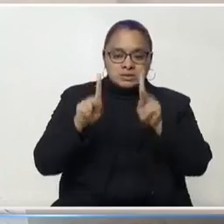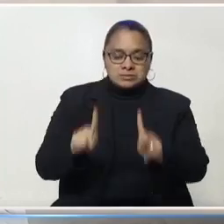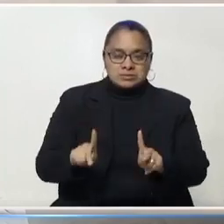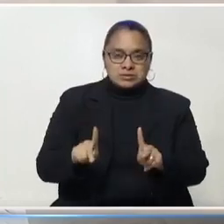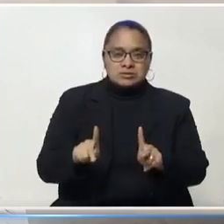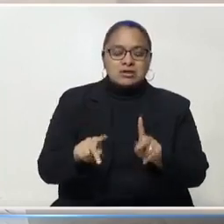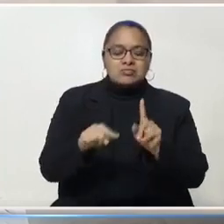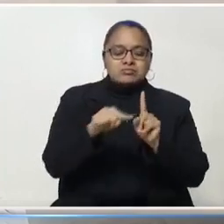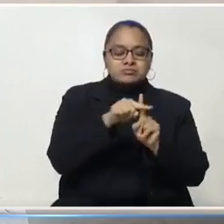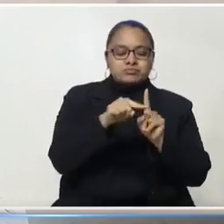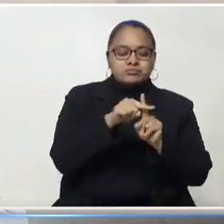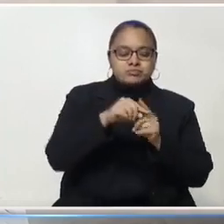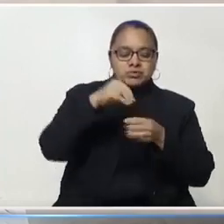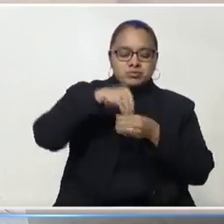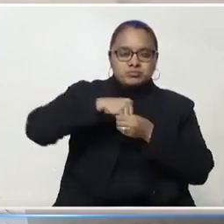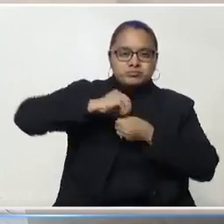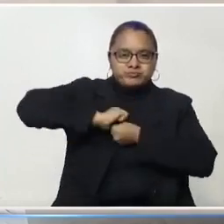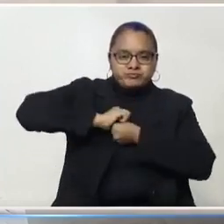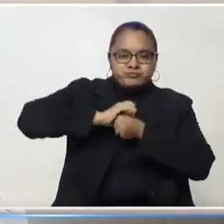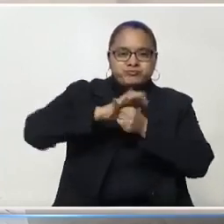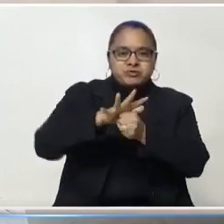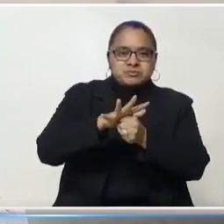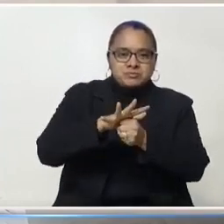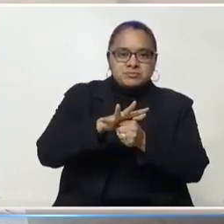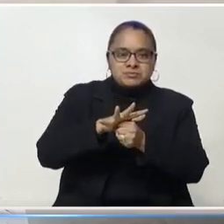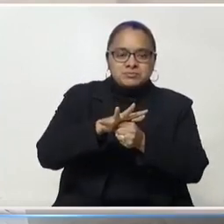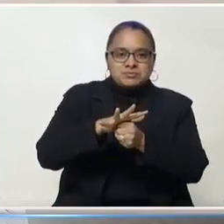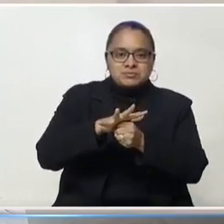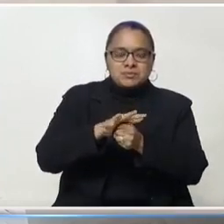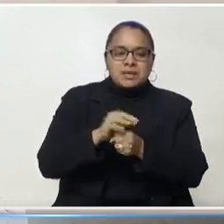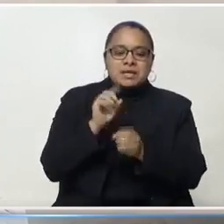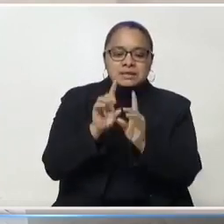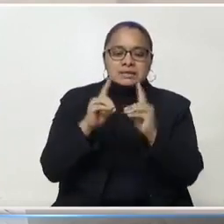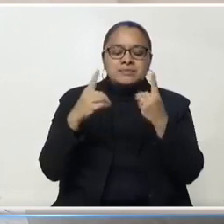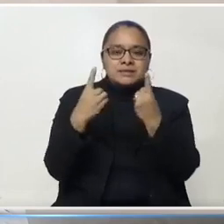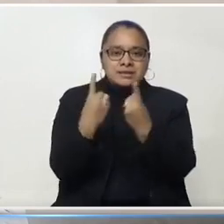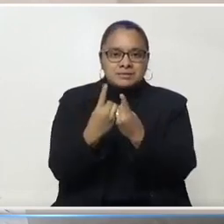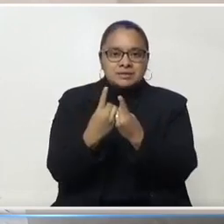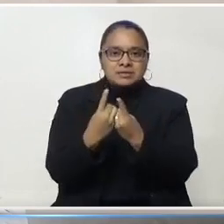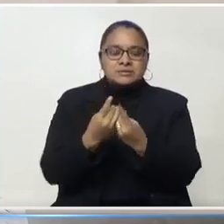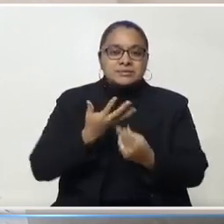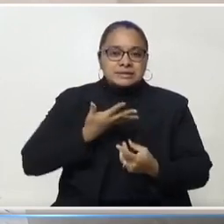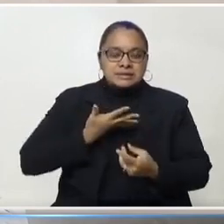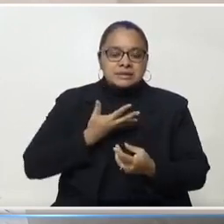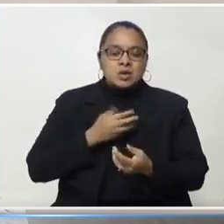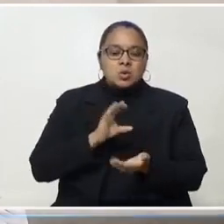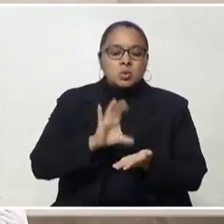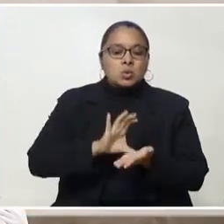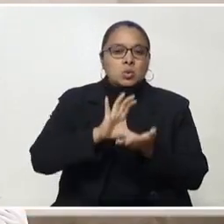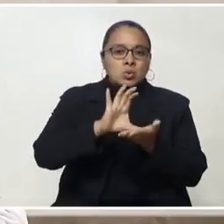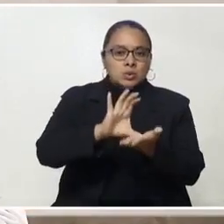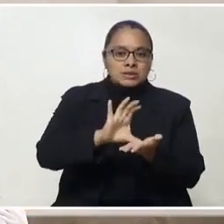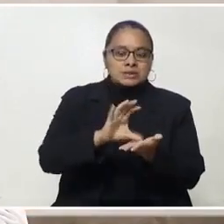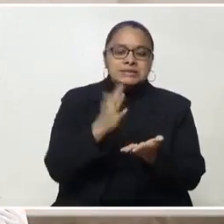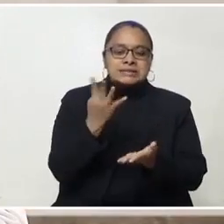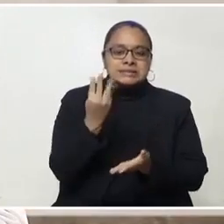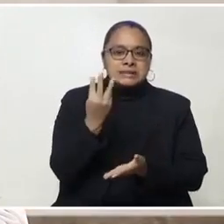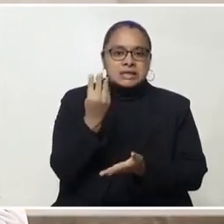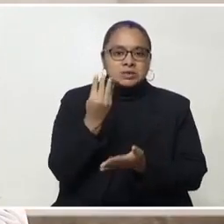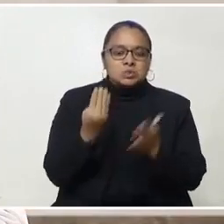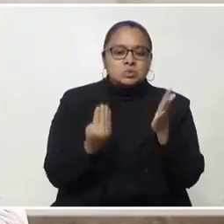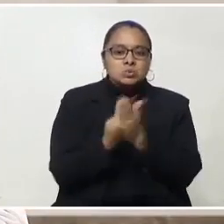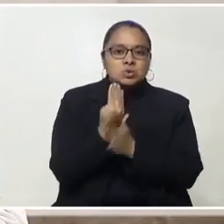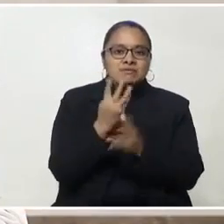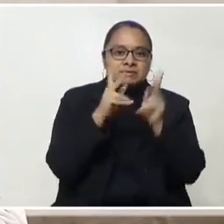confirmados en el país. Los departamentos afectados son Cortés, con 14 nuevos